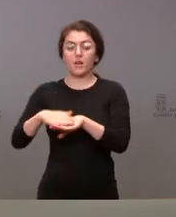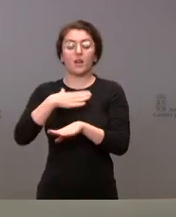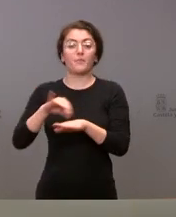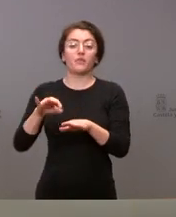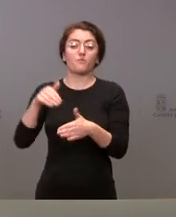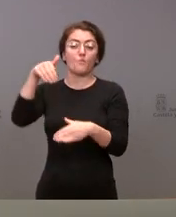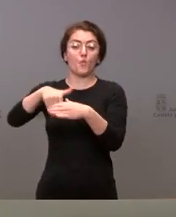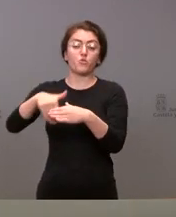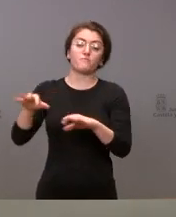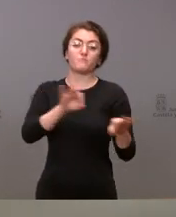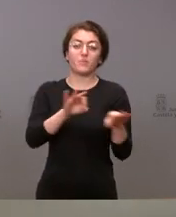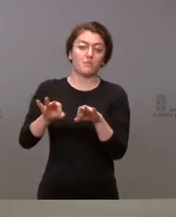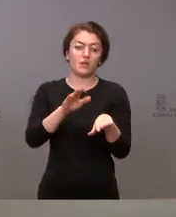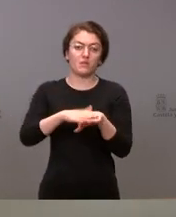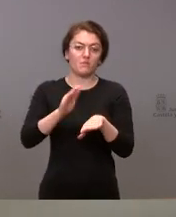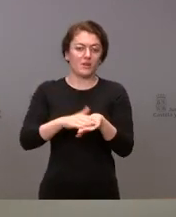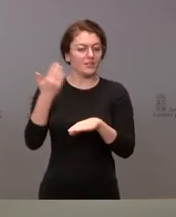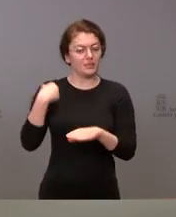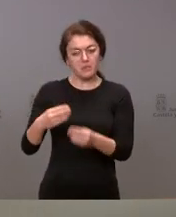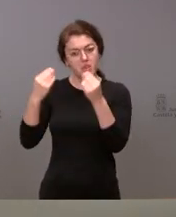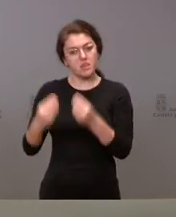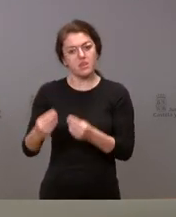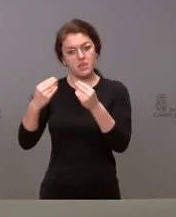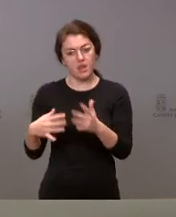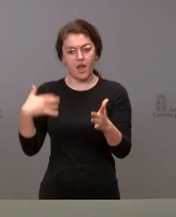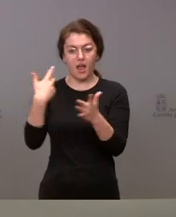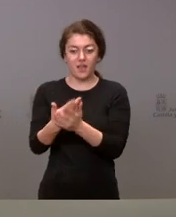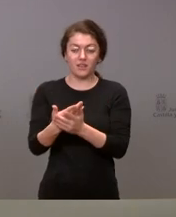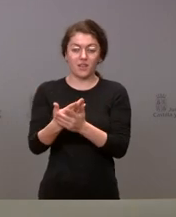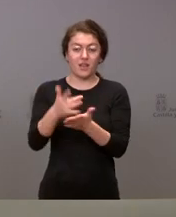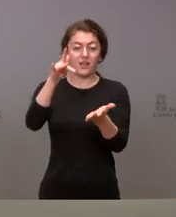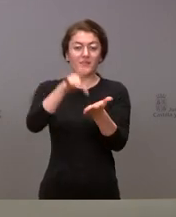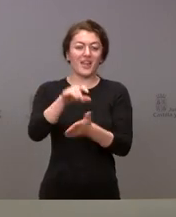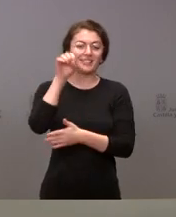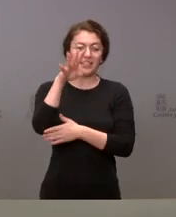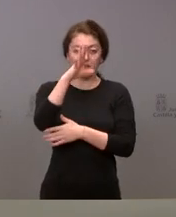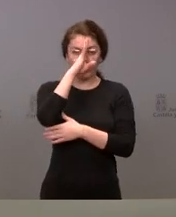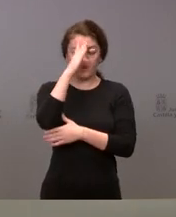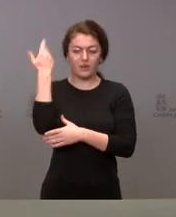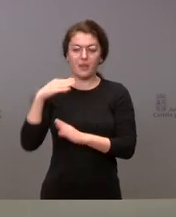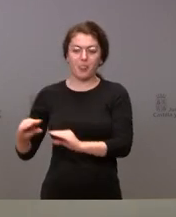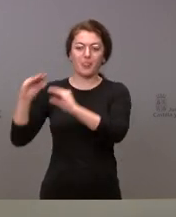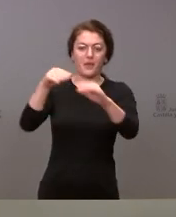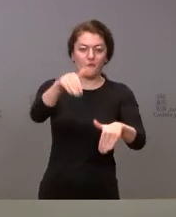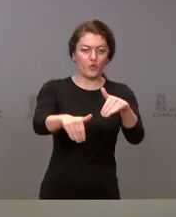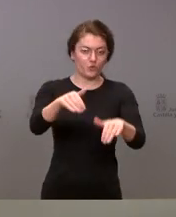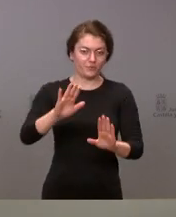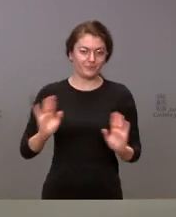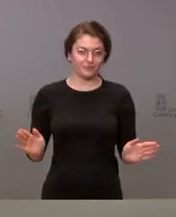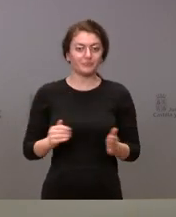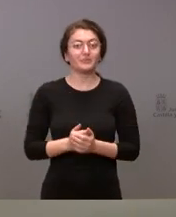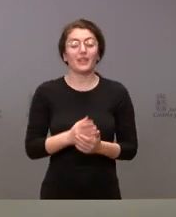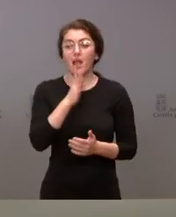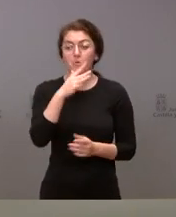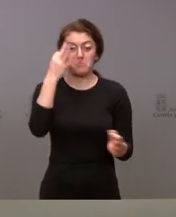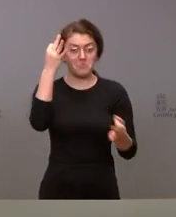voto y tenerlo completamente preparado para llevarlo a la mesa electoral el día 13 de febrero. Algún dato más que